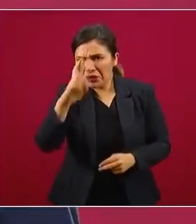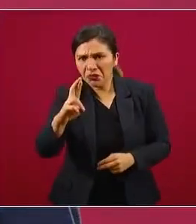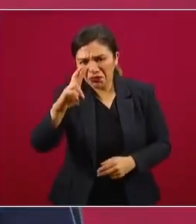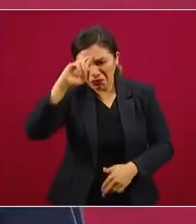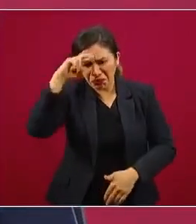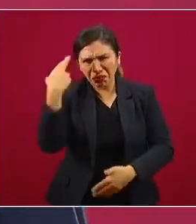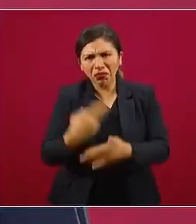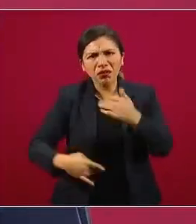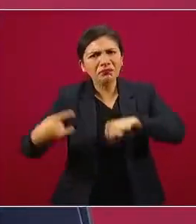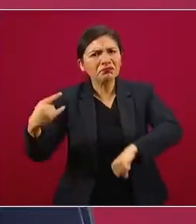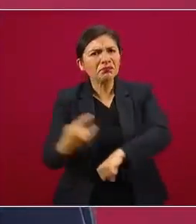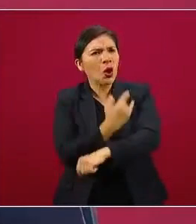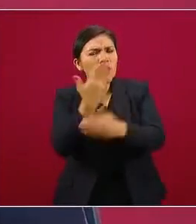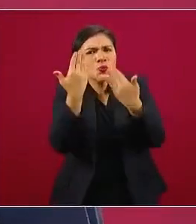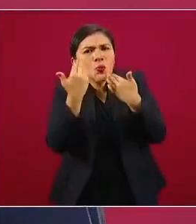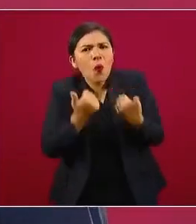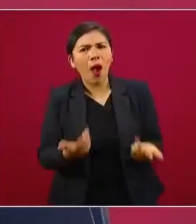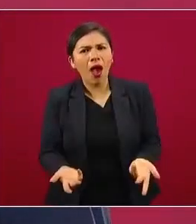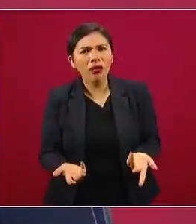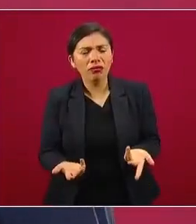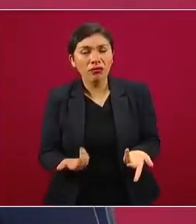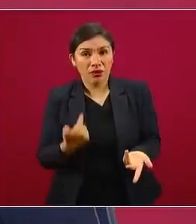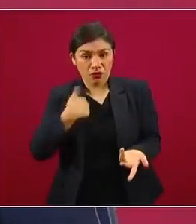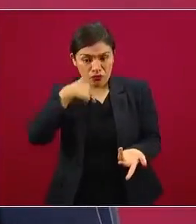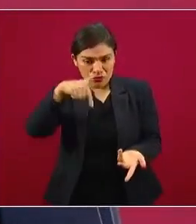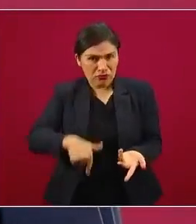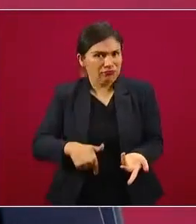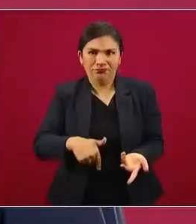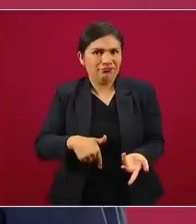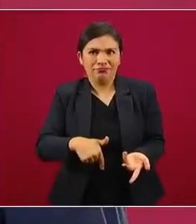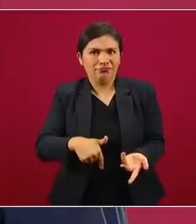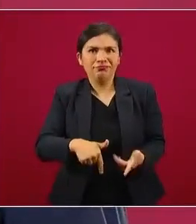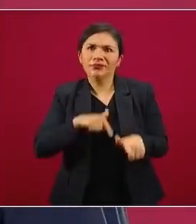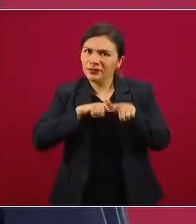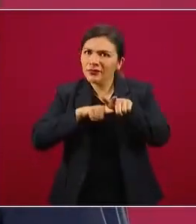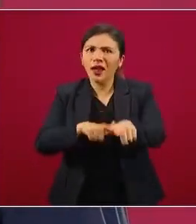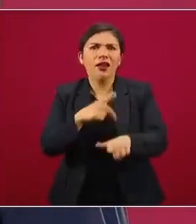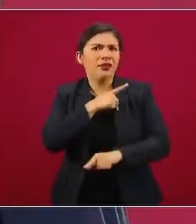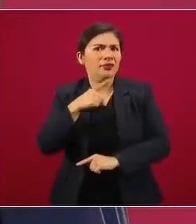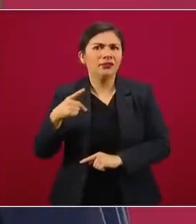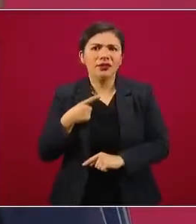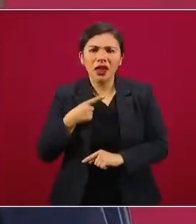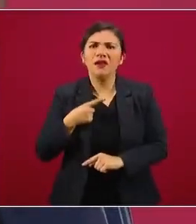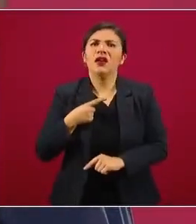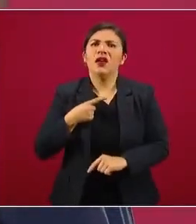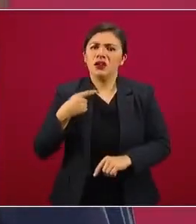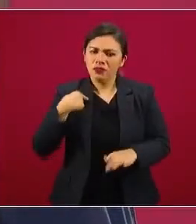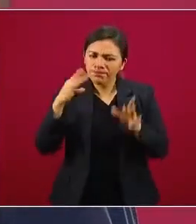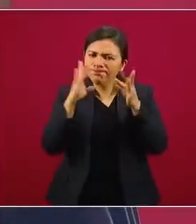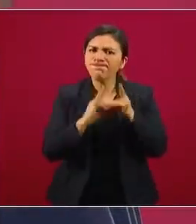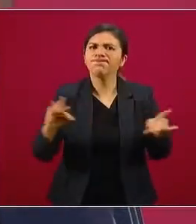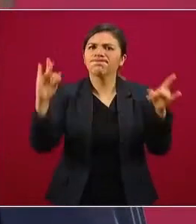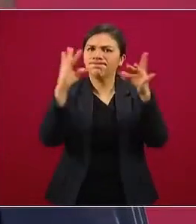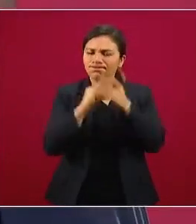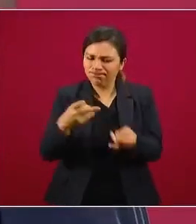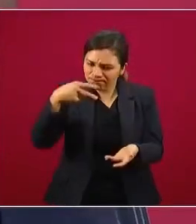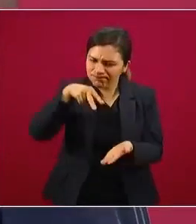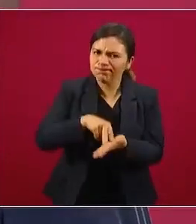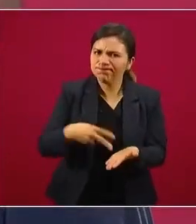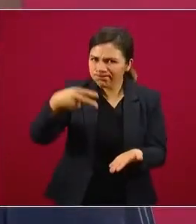Yo aquí no puedo dejar de manifestar mi